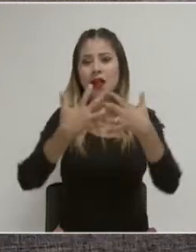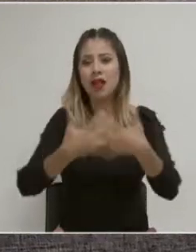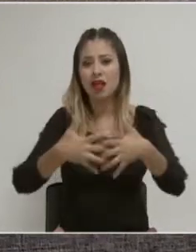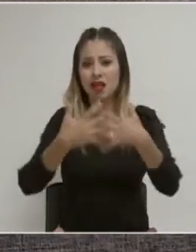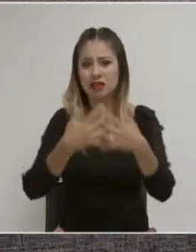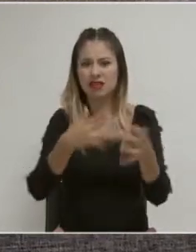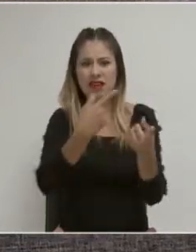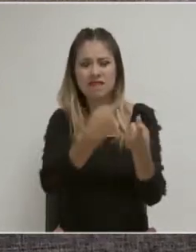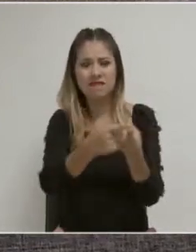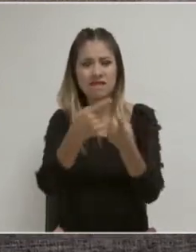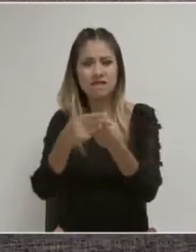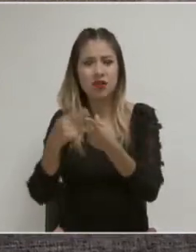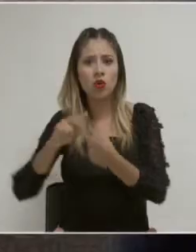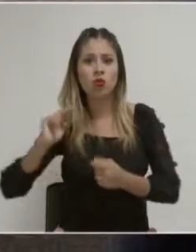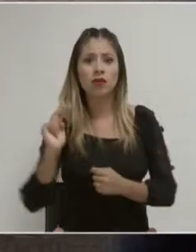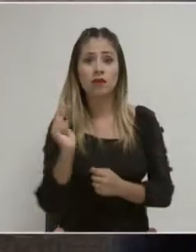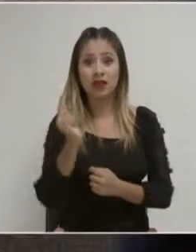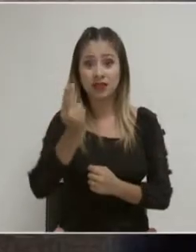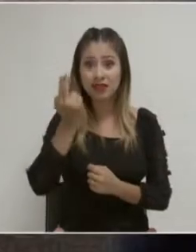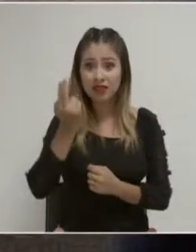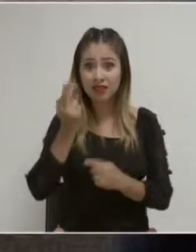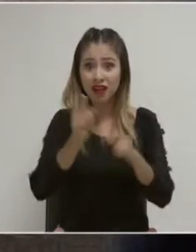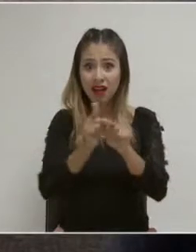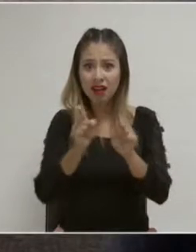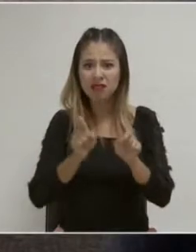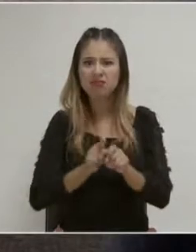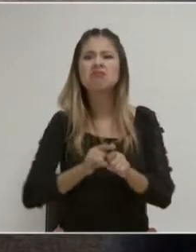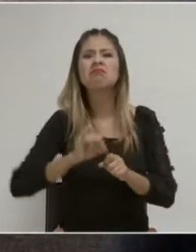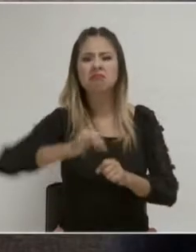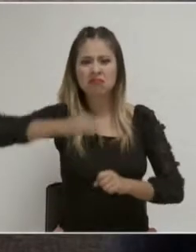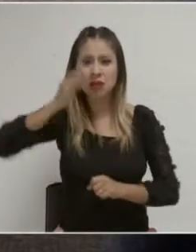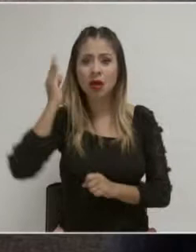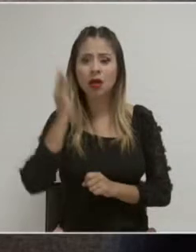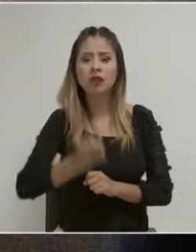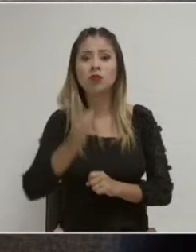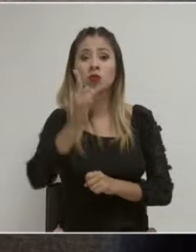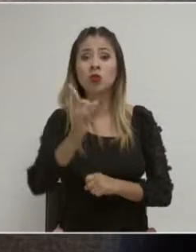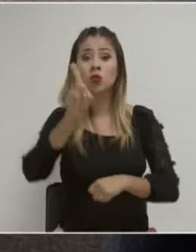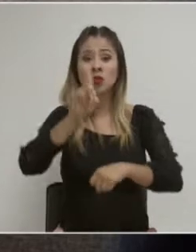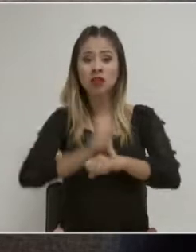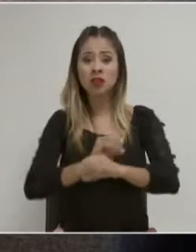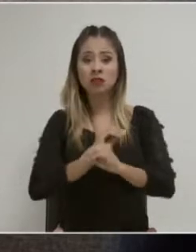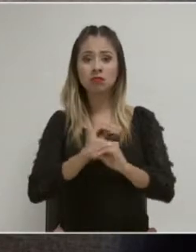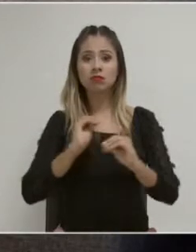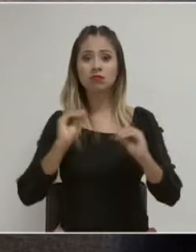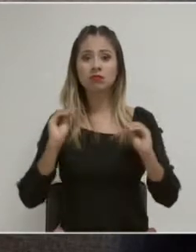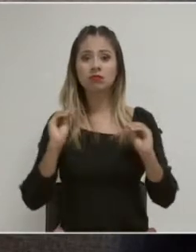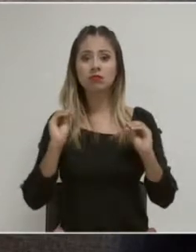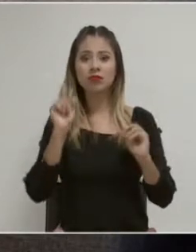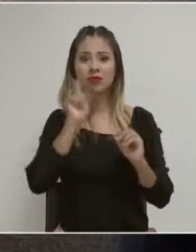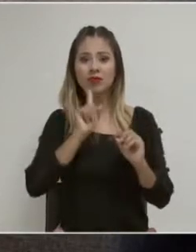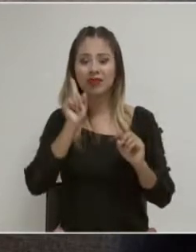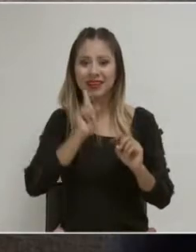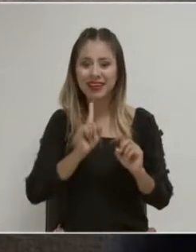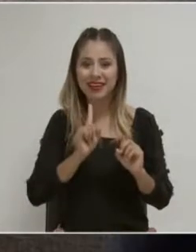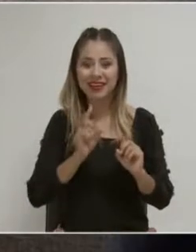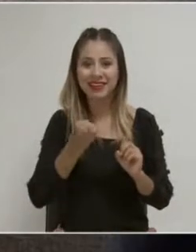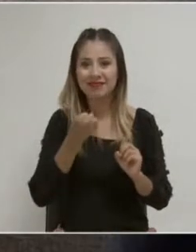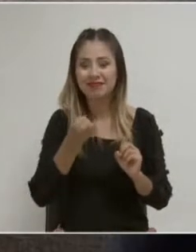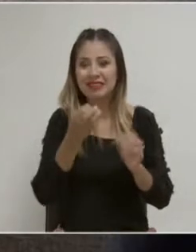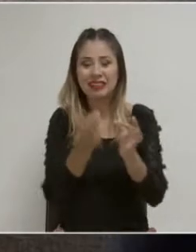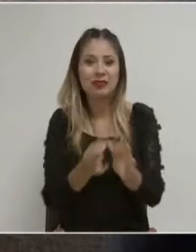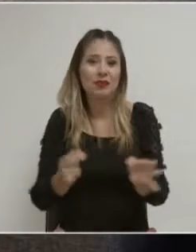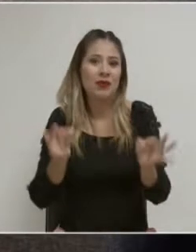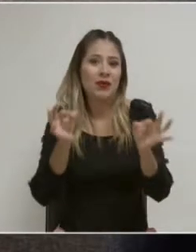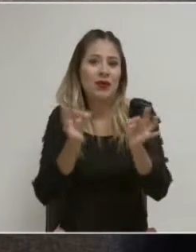todas las universidades en torno a este día sin mujeres, sin mujeres porque tiene un significado simbólico fundamental para